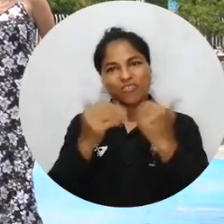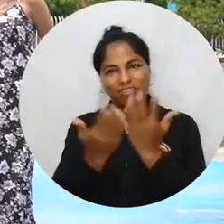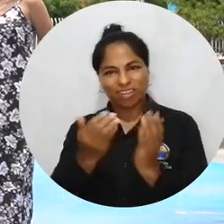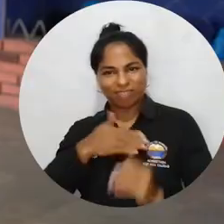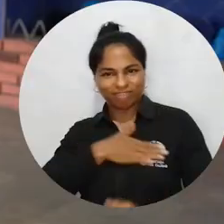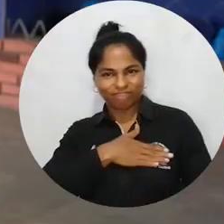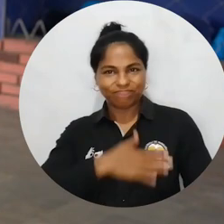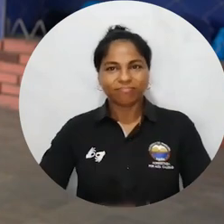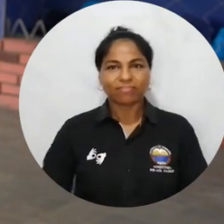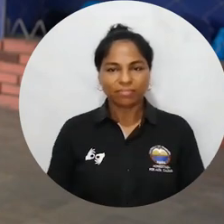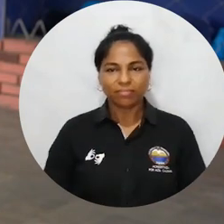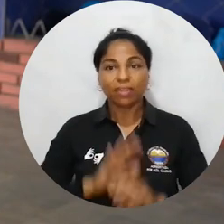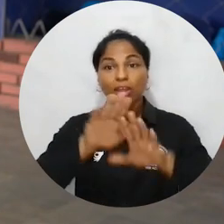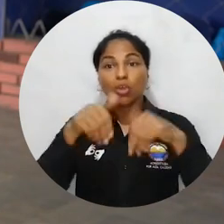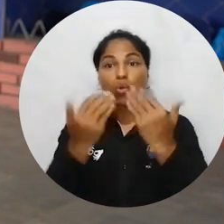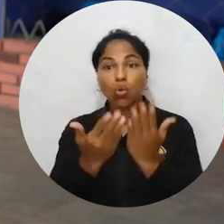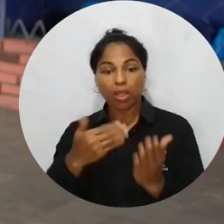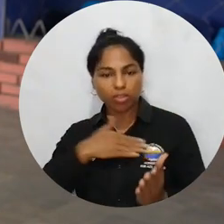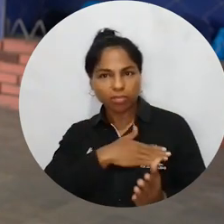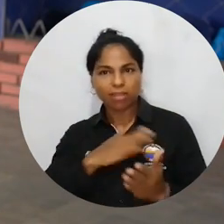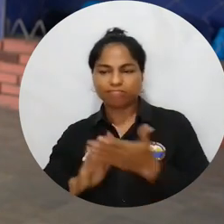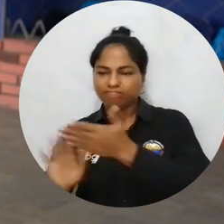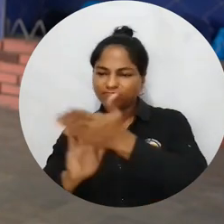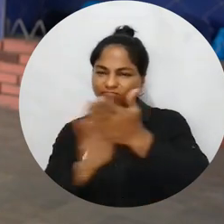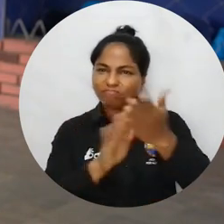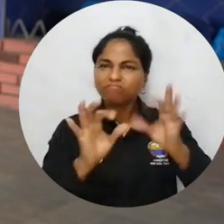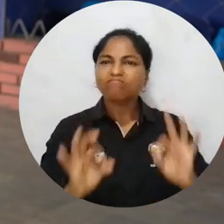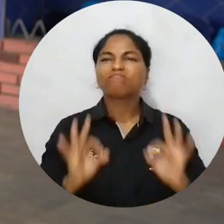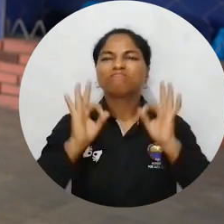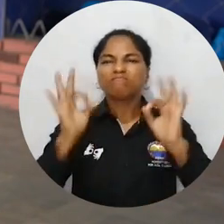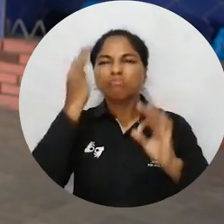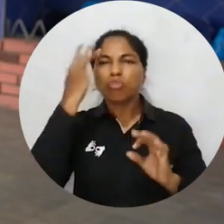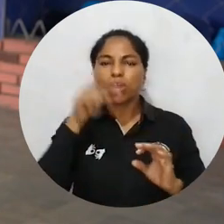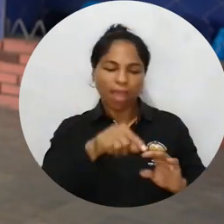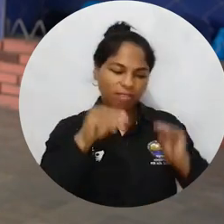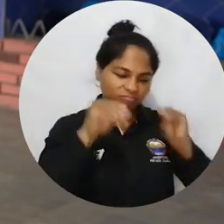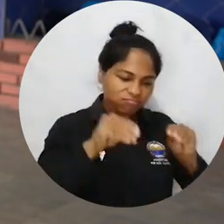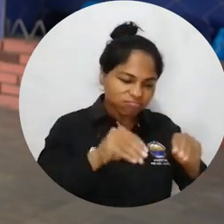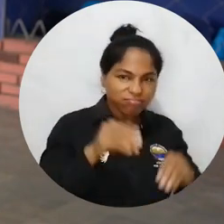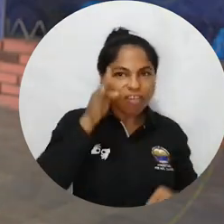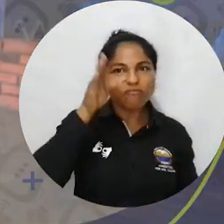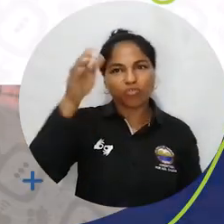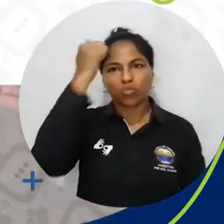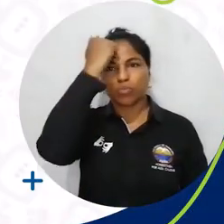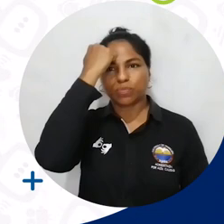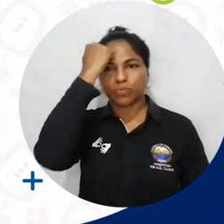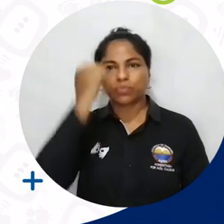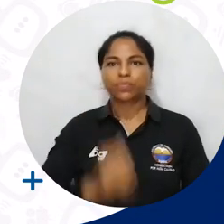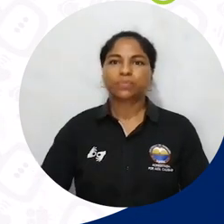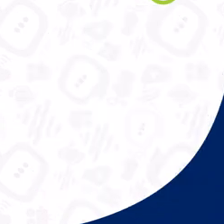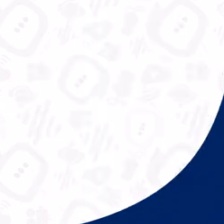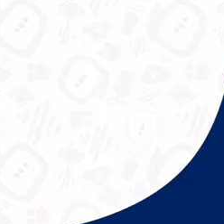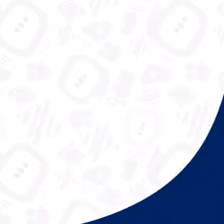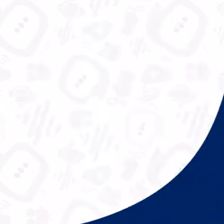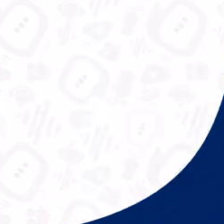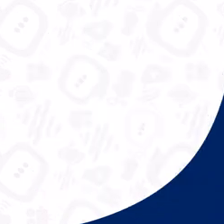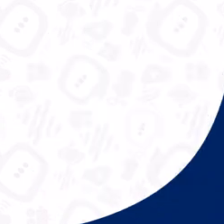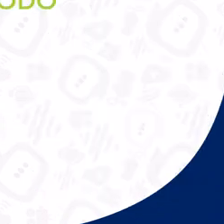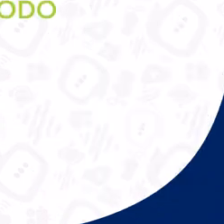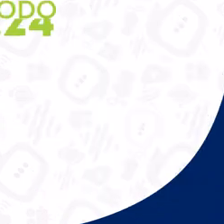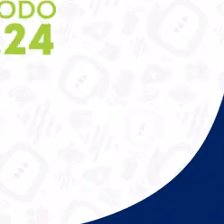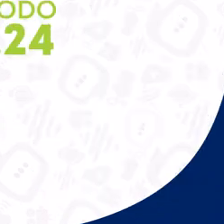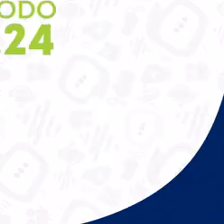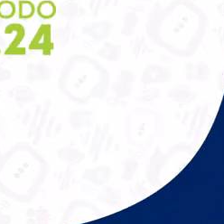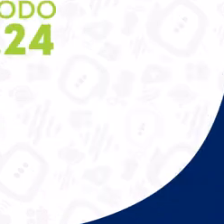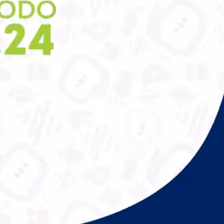lugar que merece. La normal para varones de Santa Marta merece mejores condiciones porque estamos educando a los educadores del futuro. Universidad del